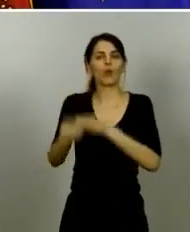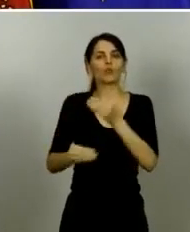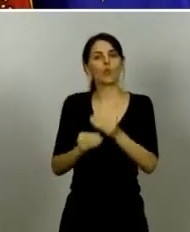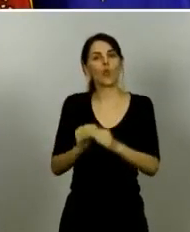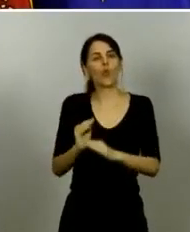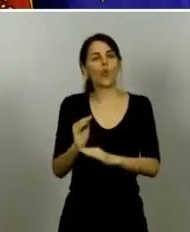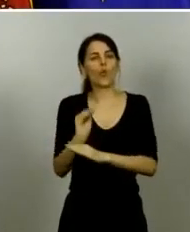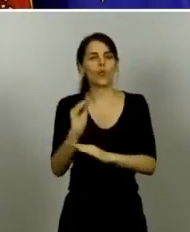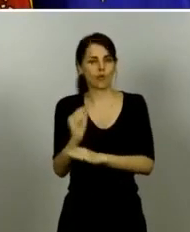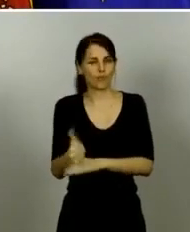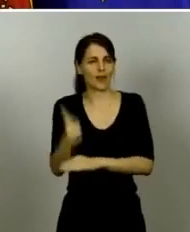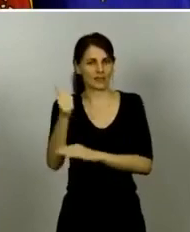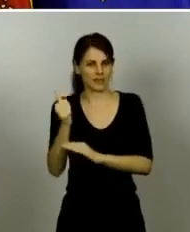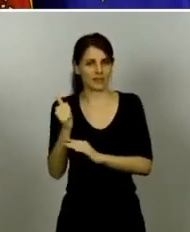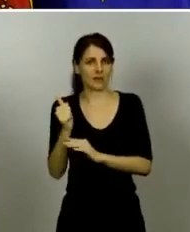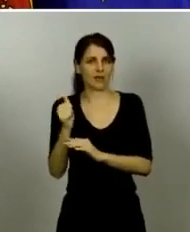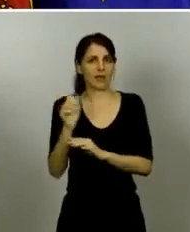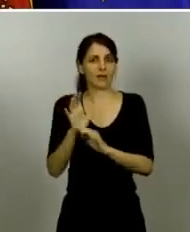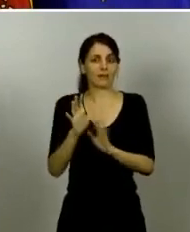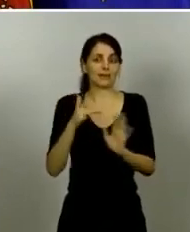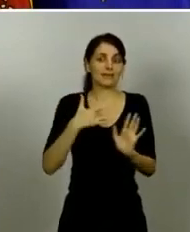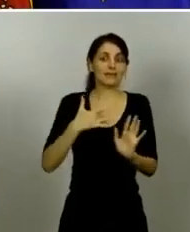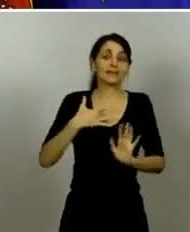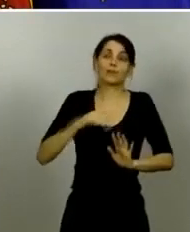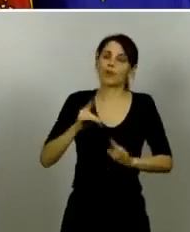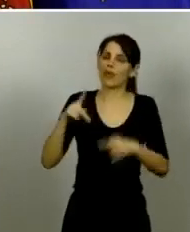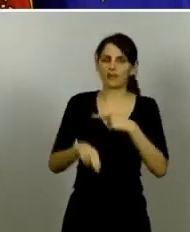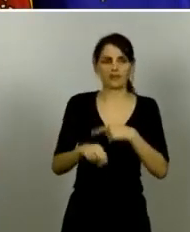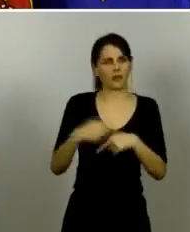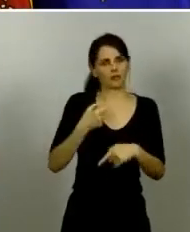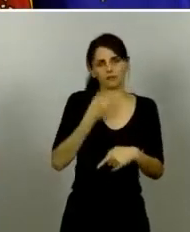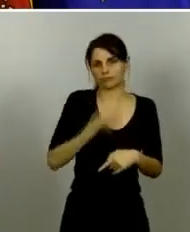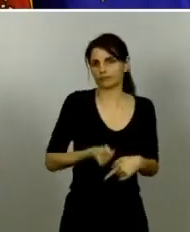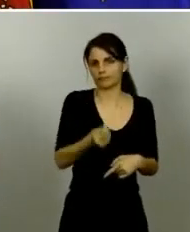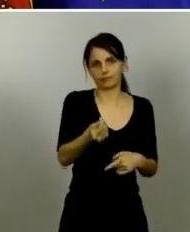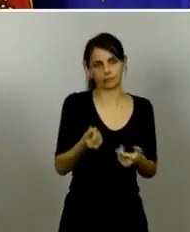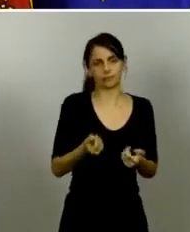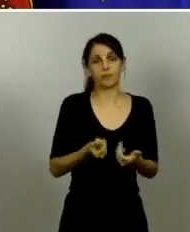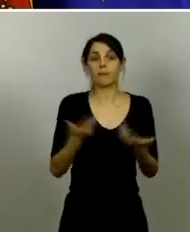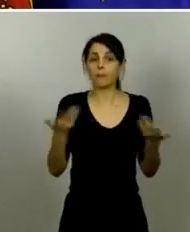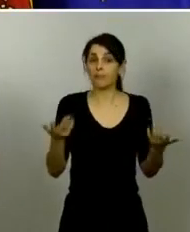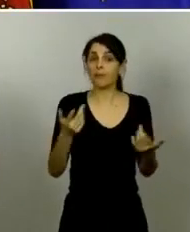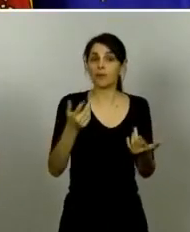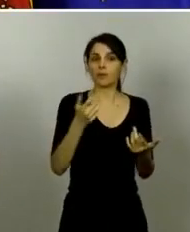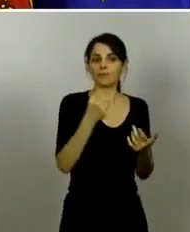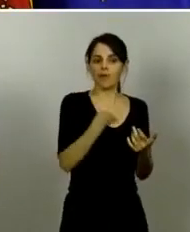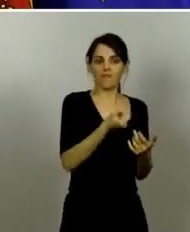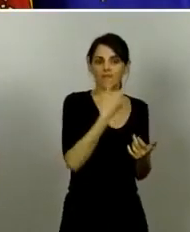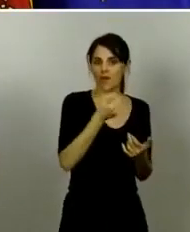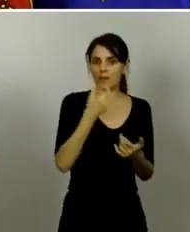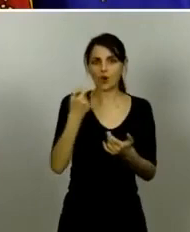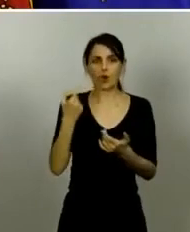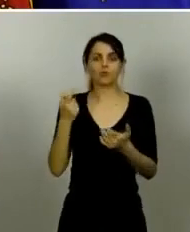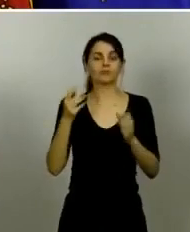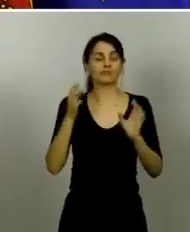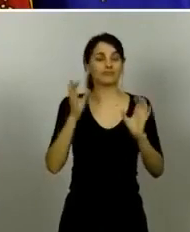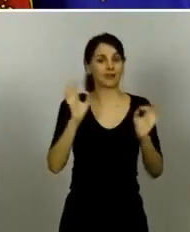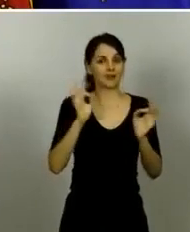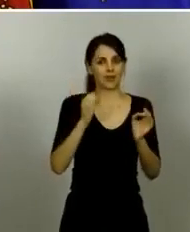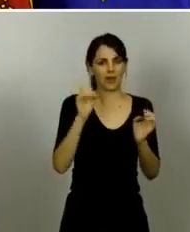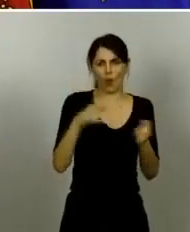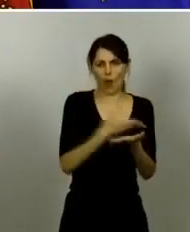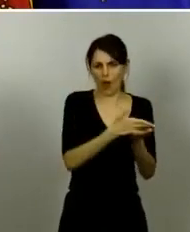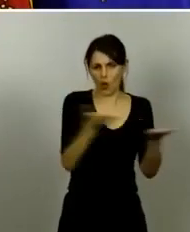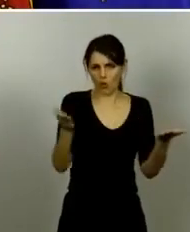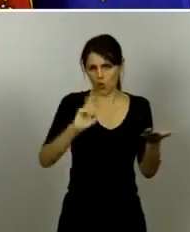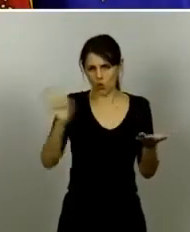evitar evitarlo pero es un fármaco como otros que tienen también efectos secundarios esto lo tenemos que entender